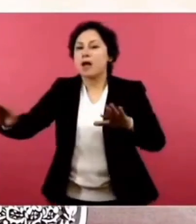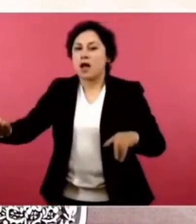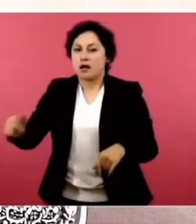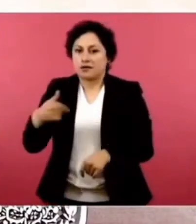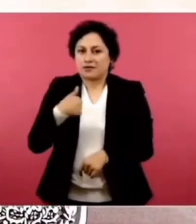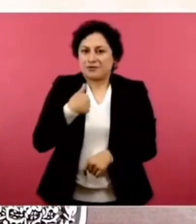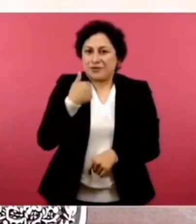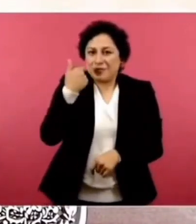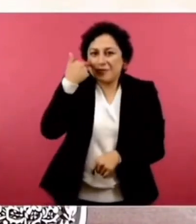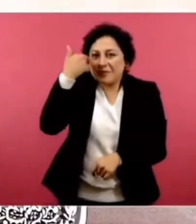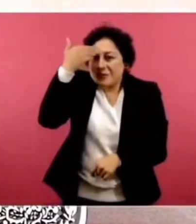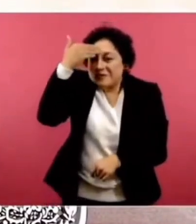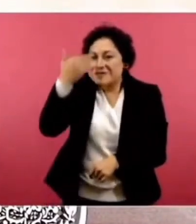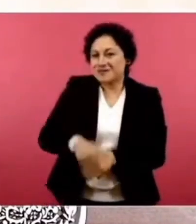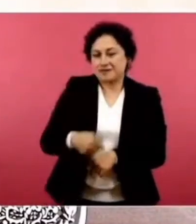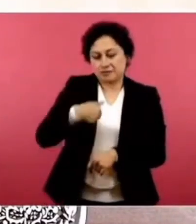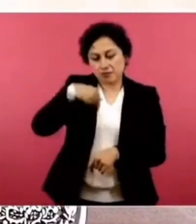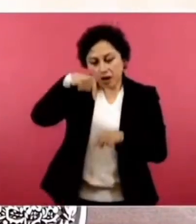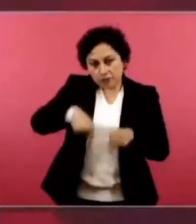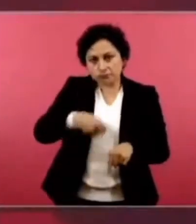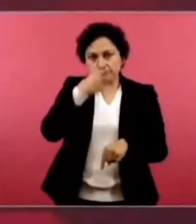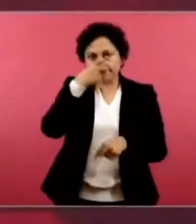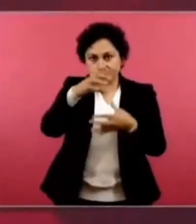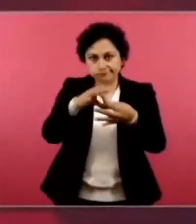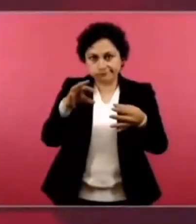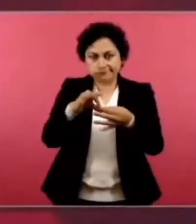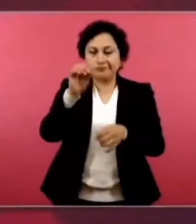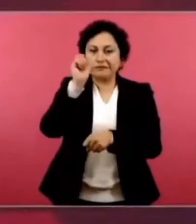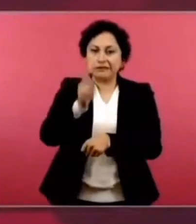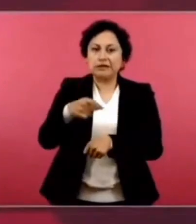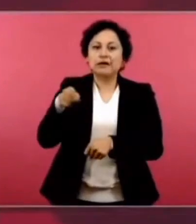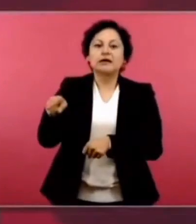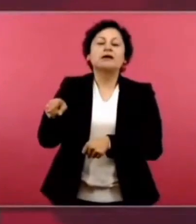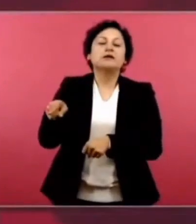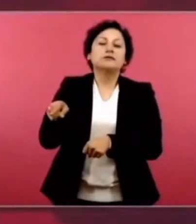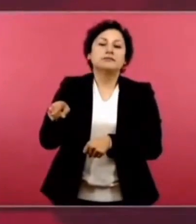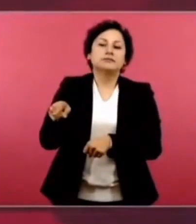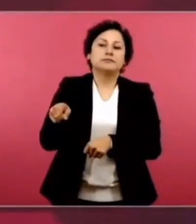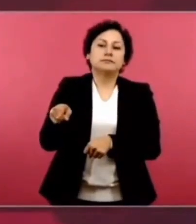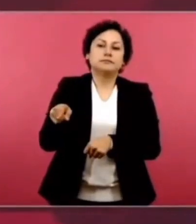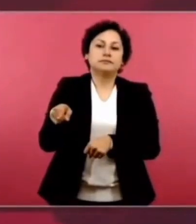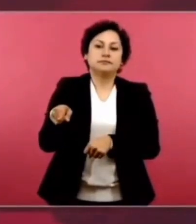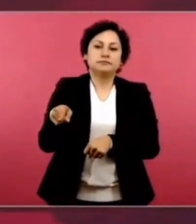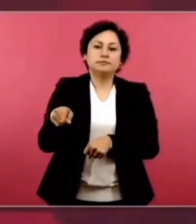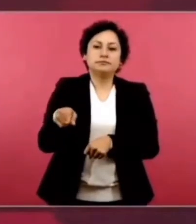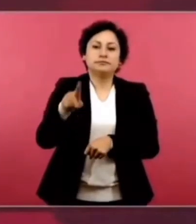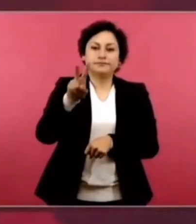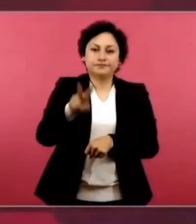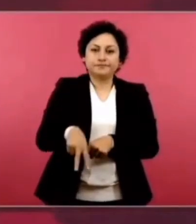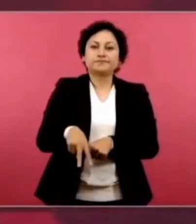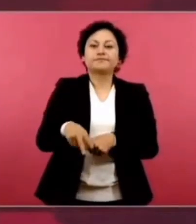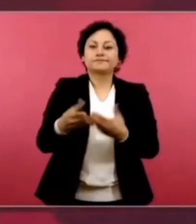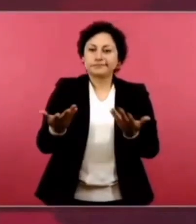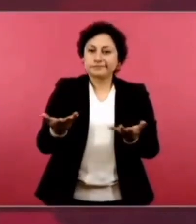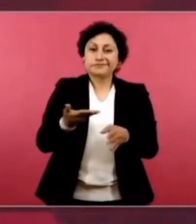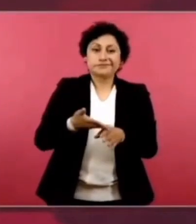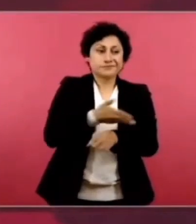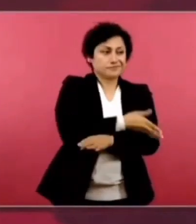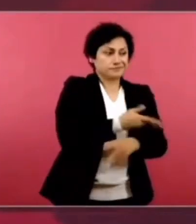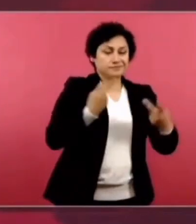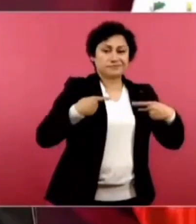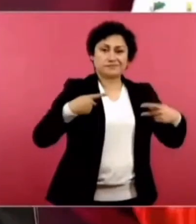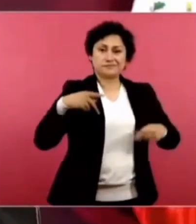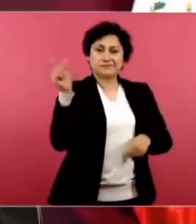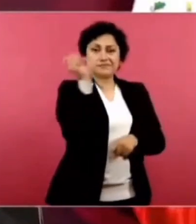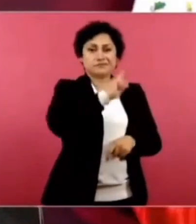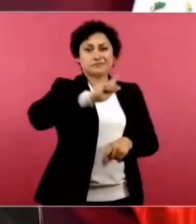dicho aquí. Como a los tecnócratas corruptos no